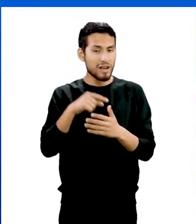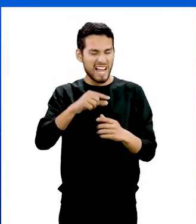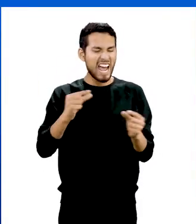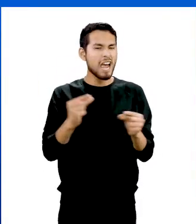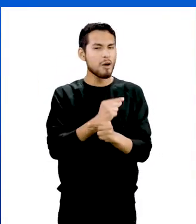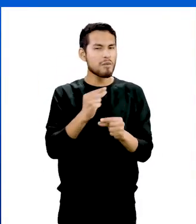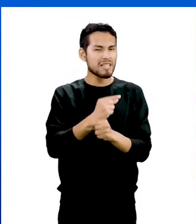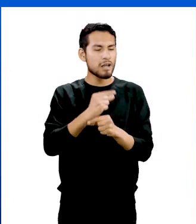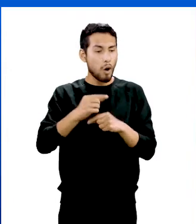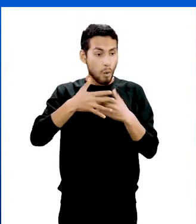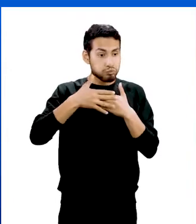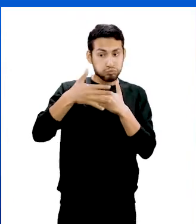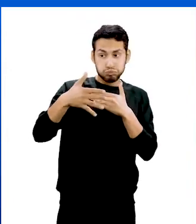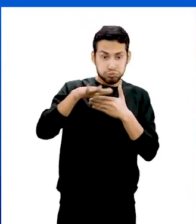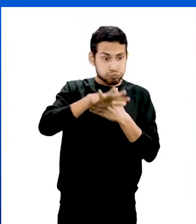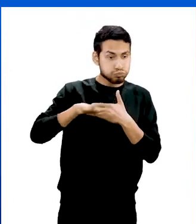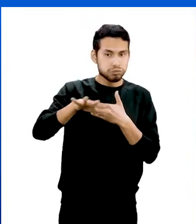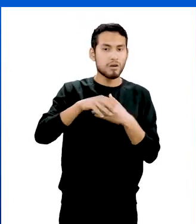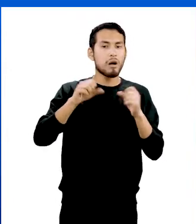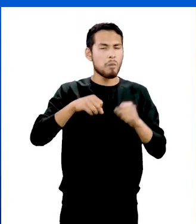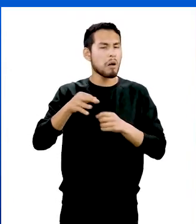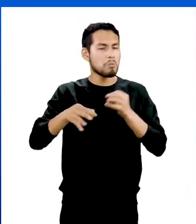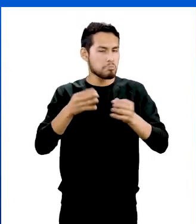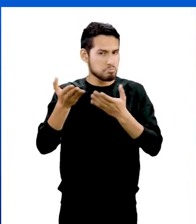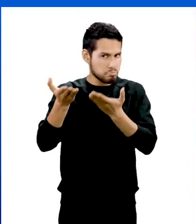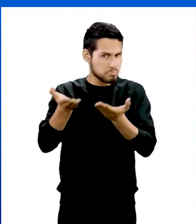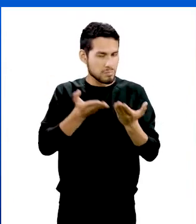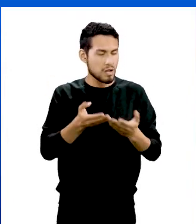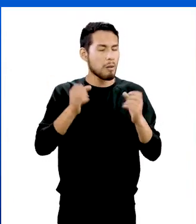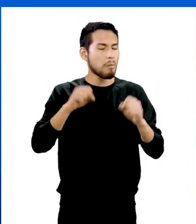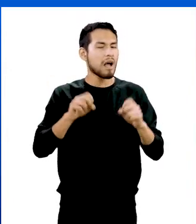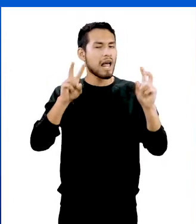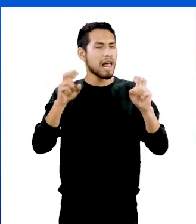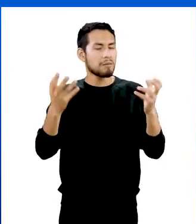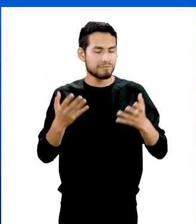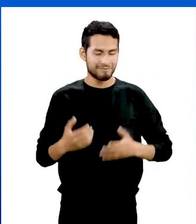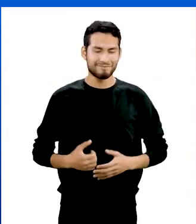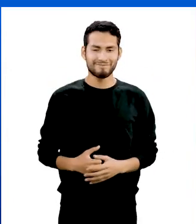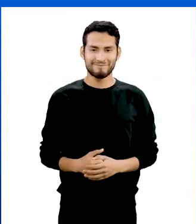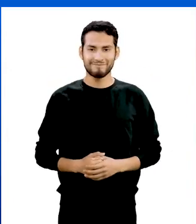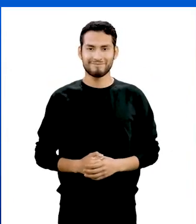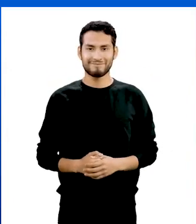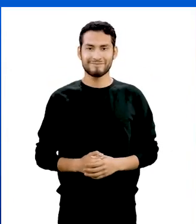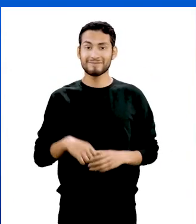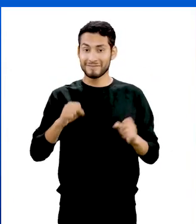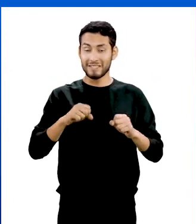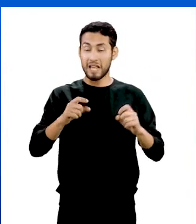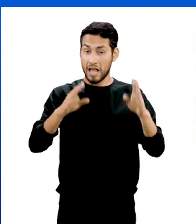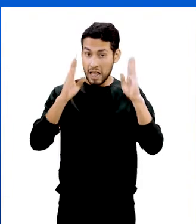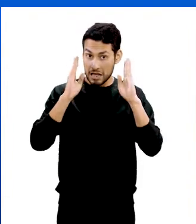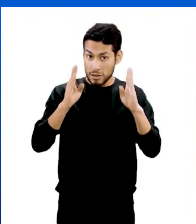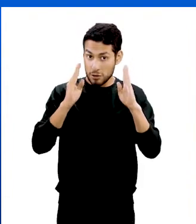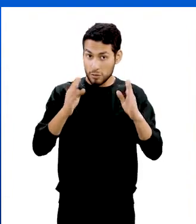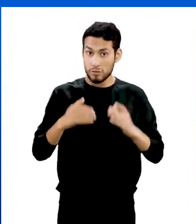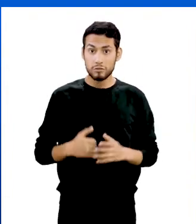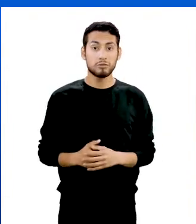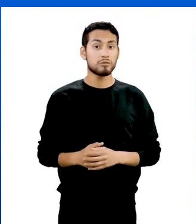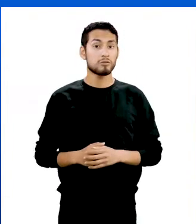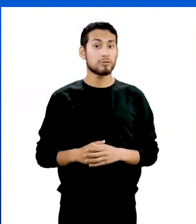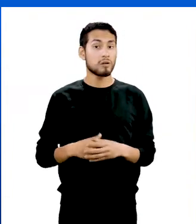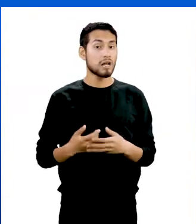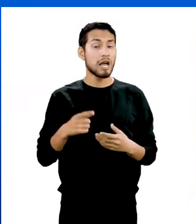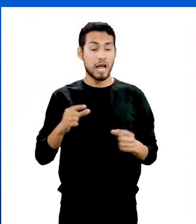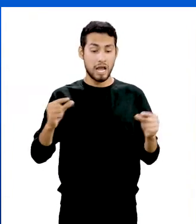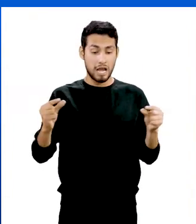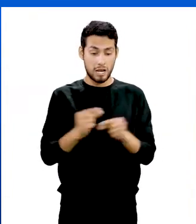espacio, así que yo no me voy a explayar más para que usted nos pueda explicar todo lo que debemos saber sobre este tema. Presten mucha atención,